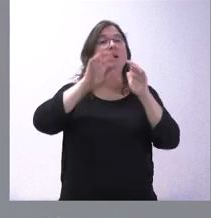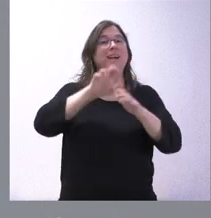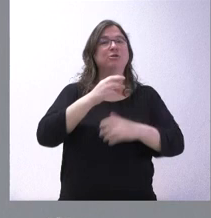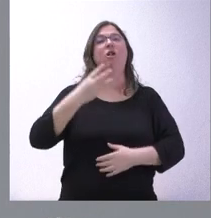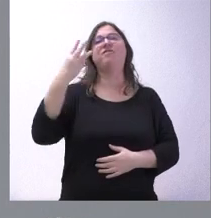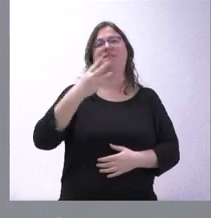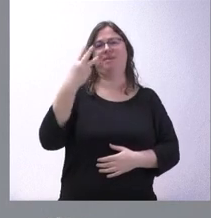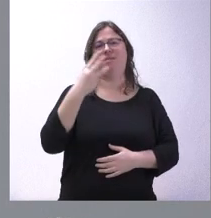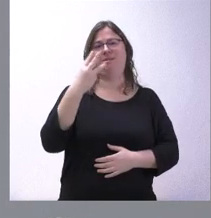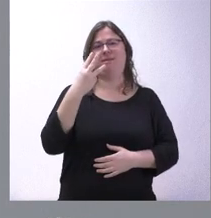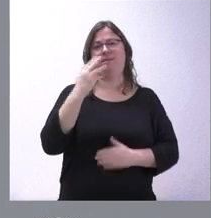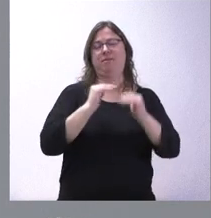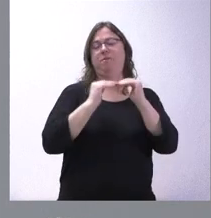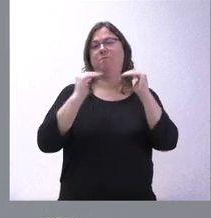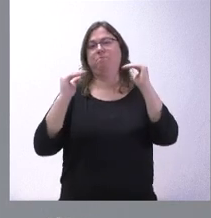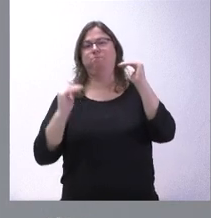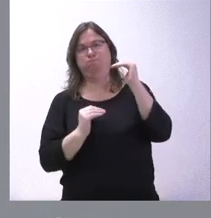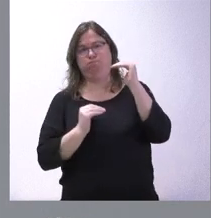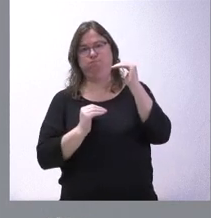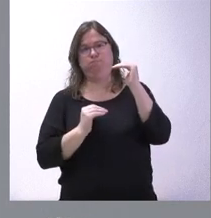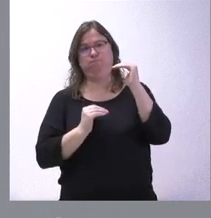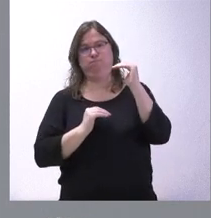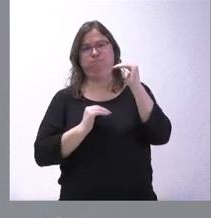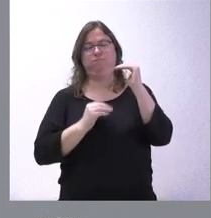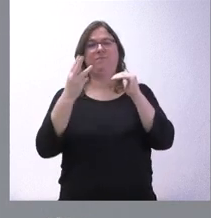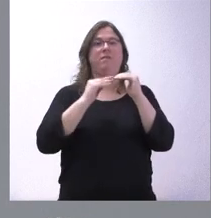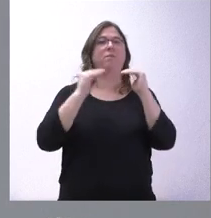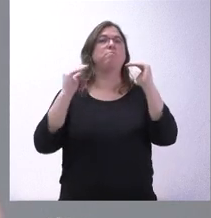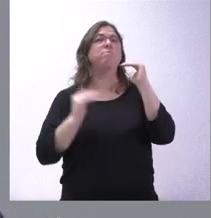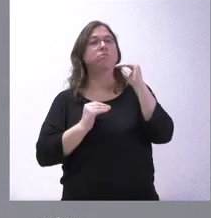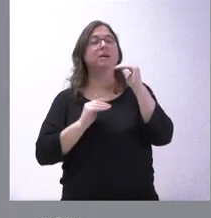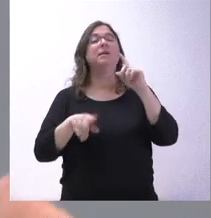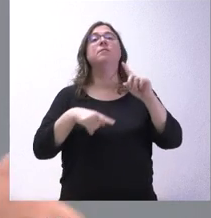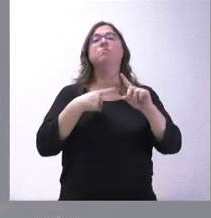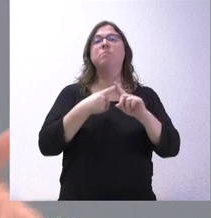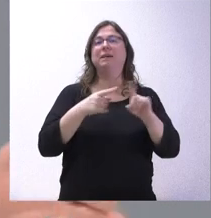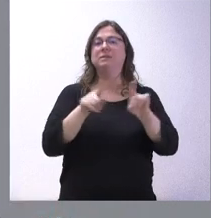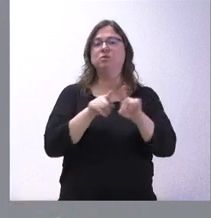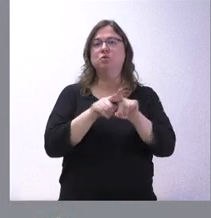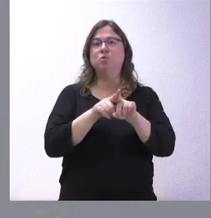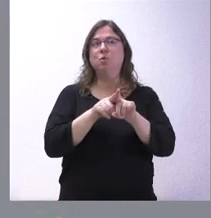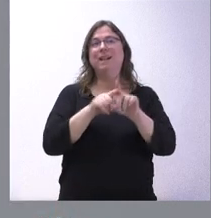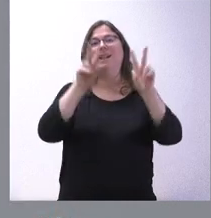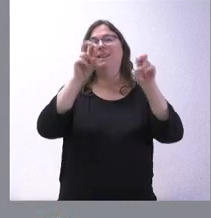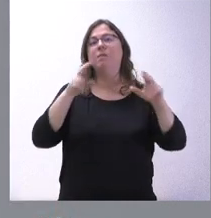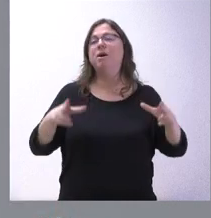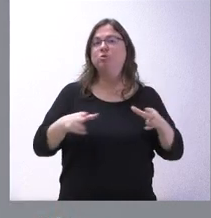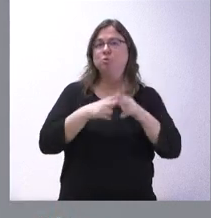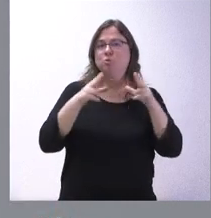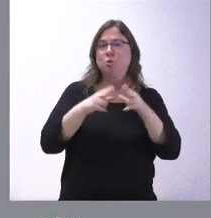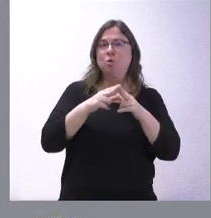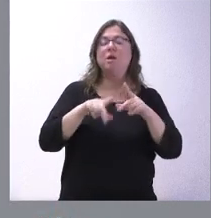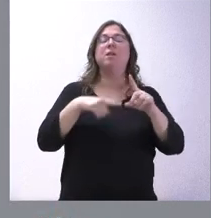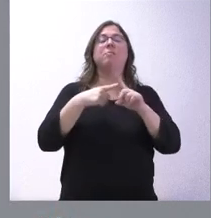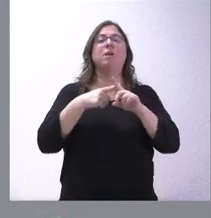comunidad autónoma con mayor descenso del nivel del paro. Y luego, en términos de los aspectos sociales y calidad de los servicios